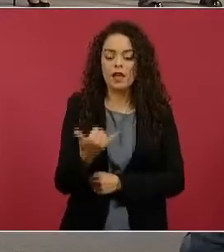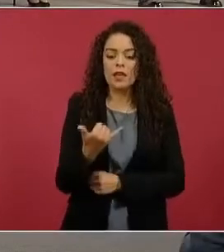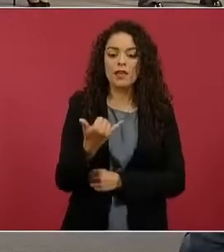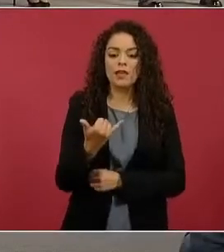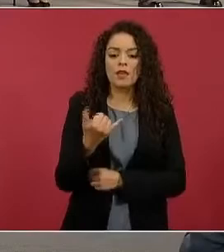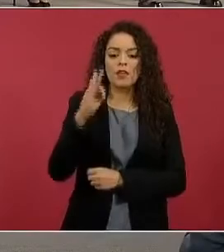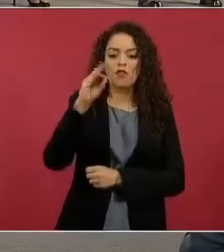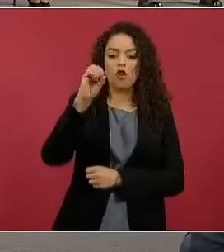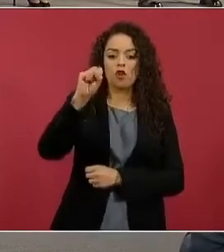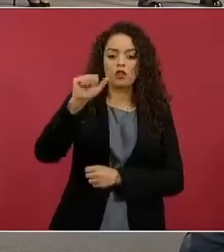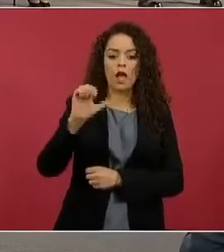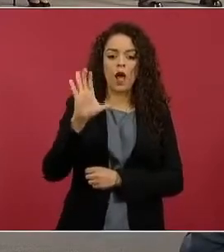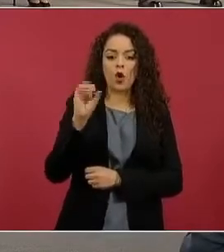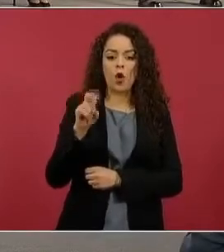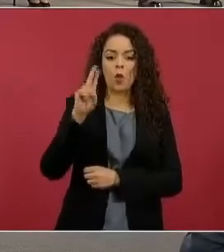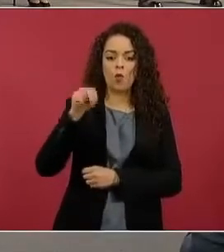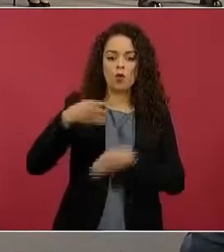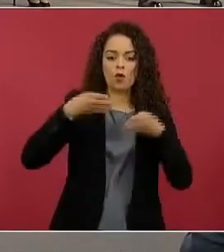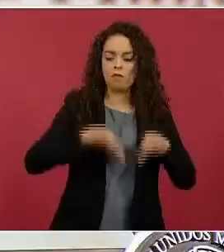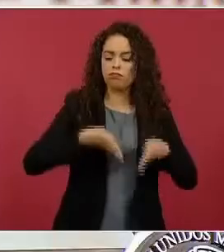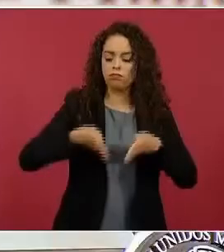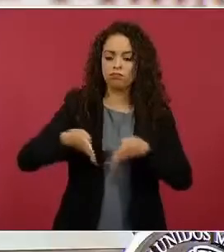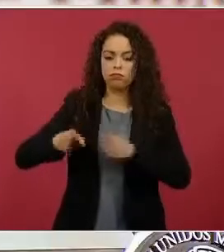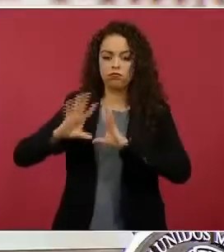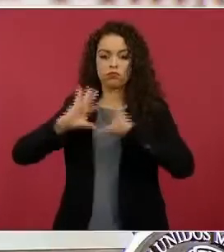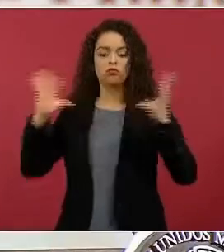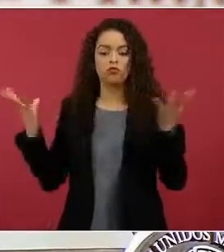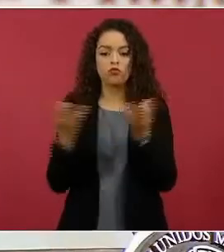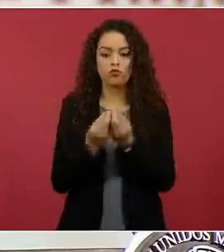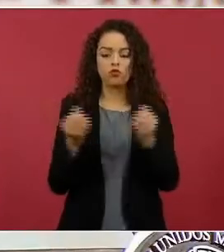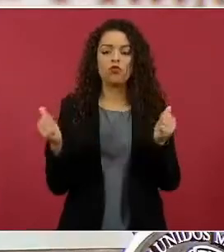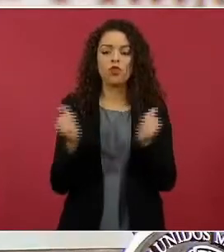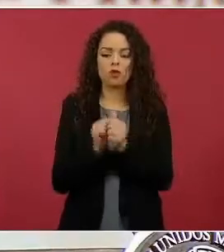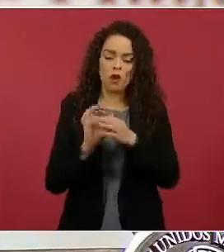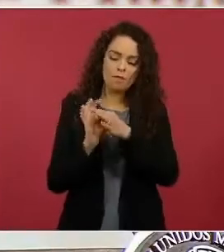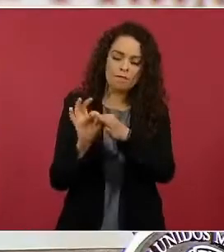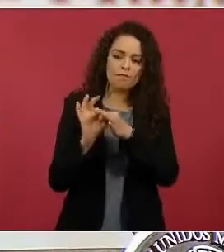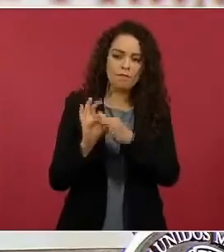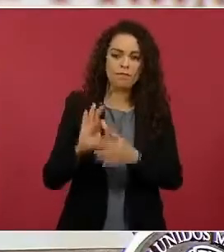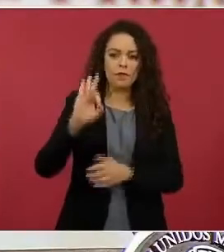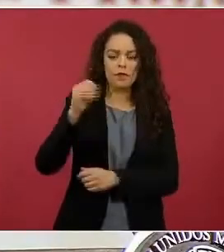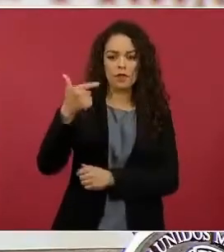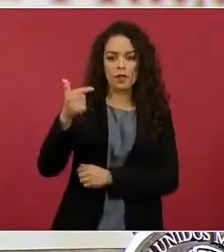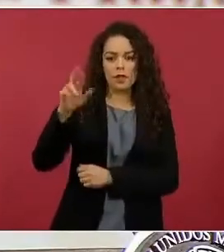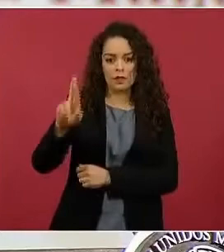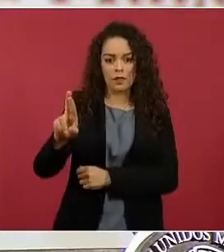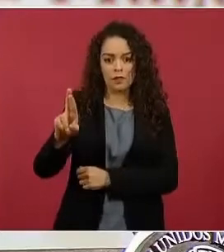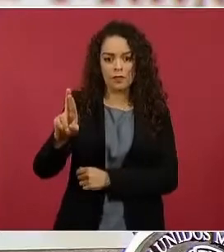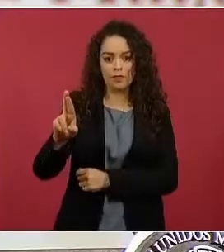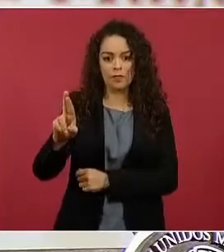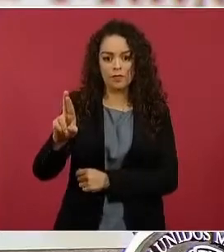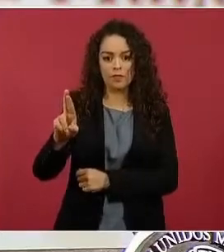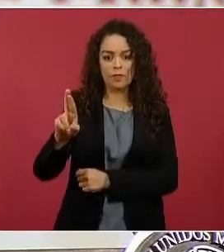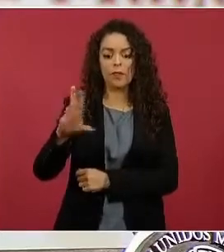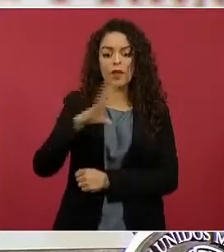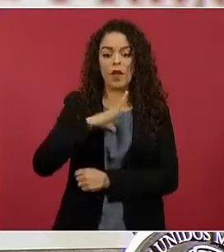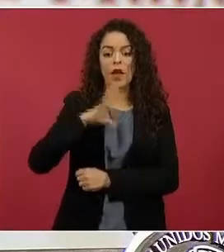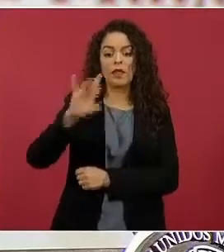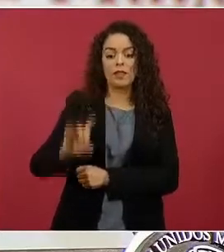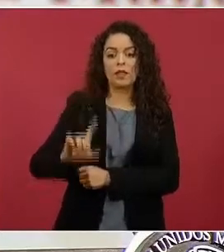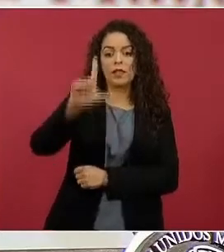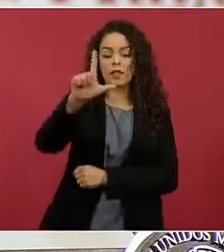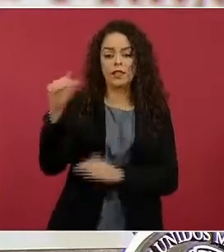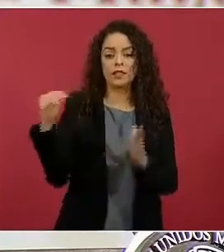fosas comunes, en un ejercicio conjunto con la Fiscalía General de la República, donde en ese momento identificamos 37